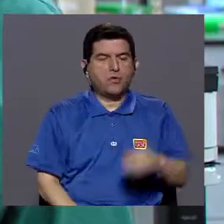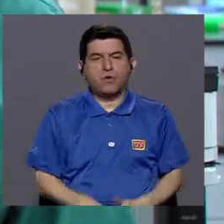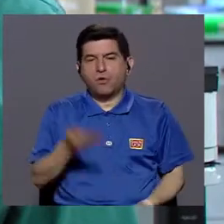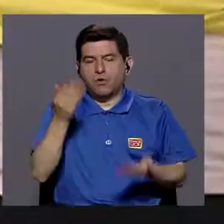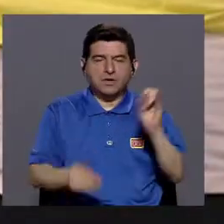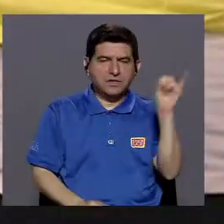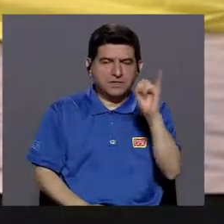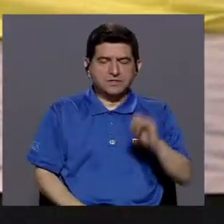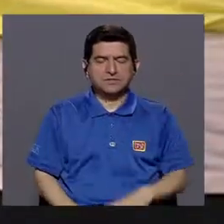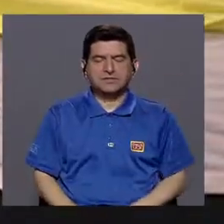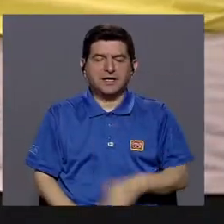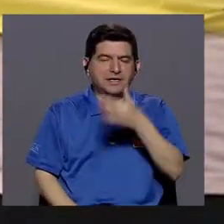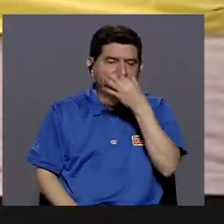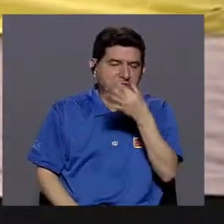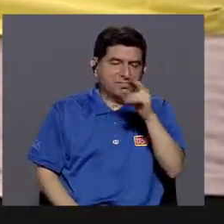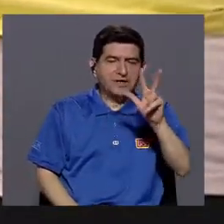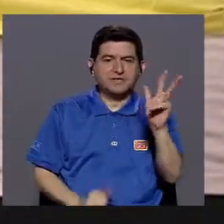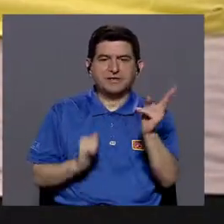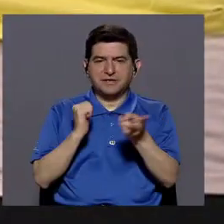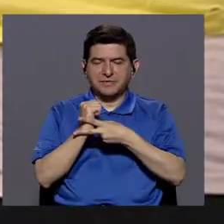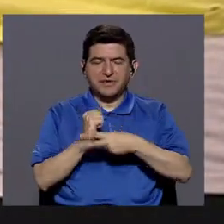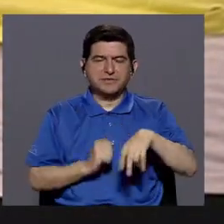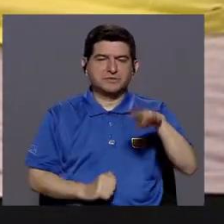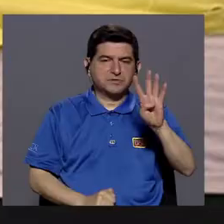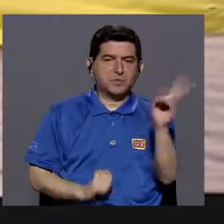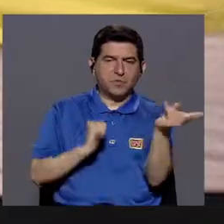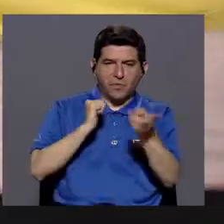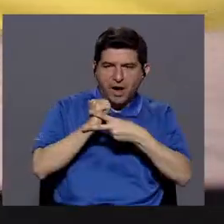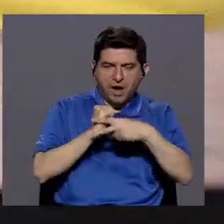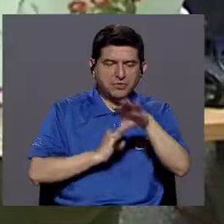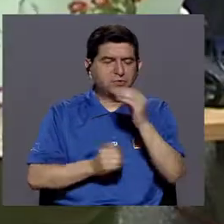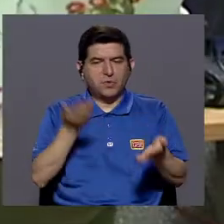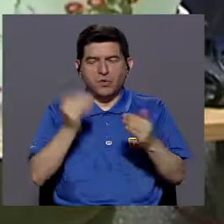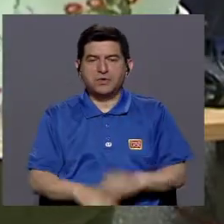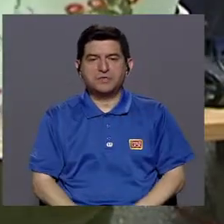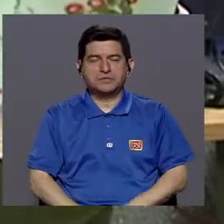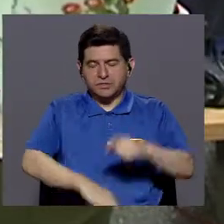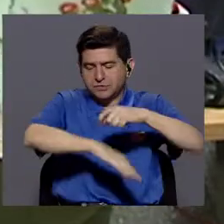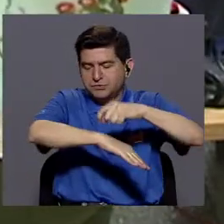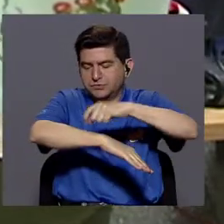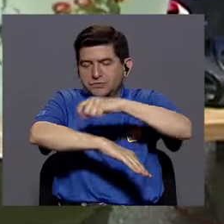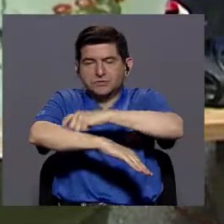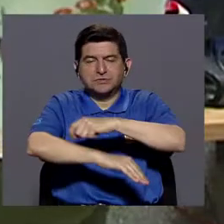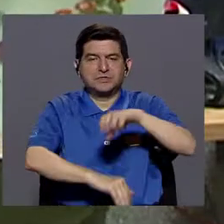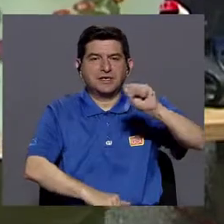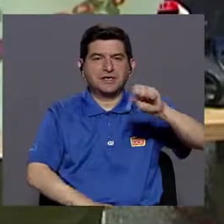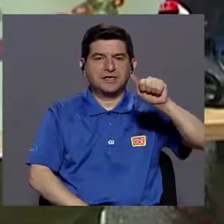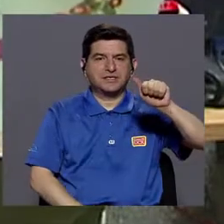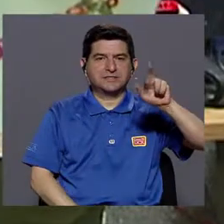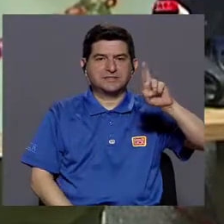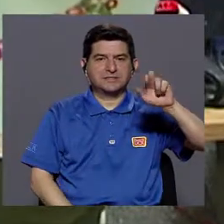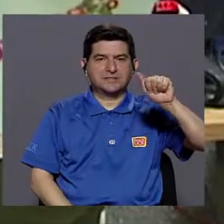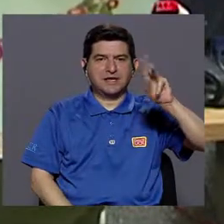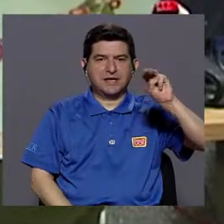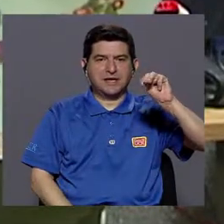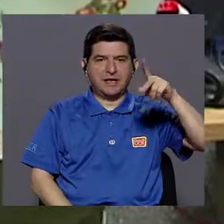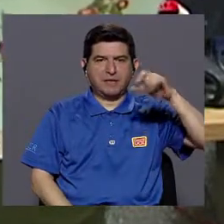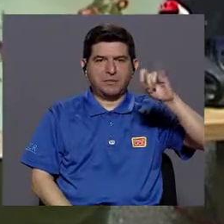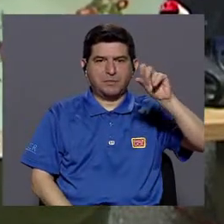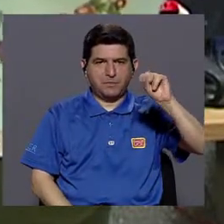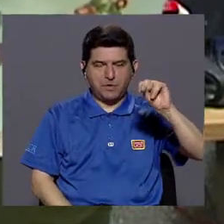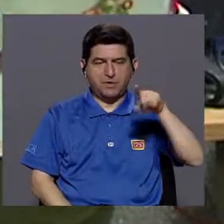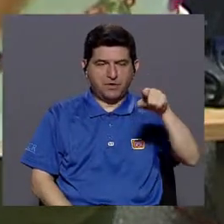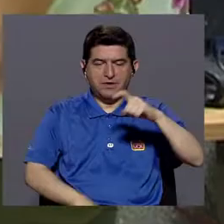la mamá fue vacunada, porque se infectó contra influenza tres veces, cuatro veces o porque le dio sarampión de niño,